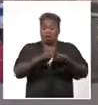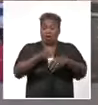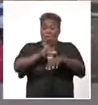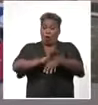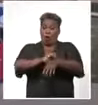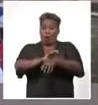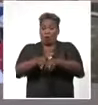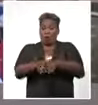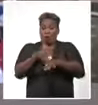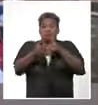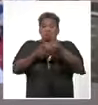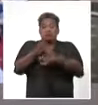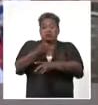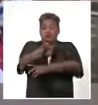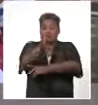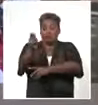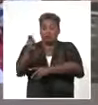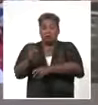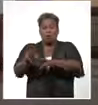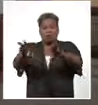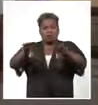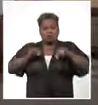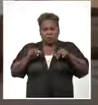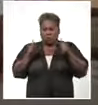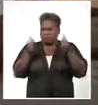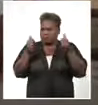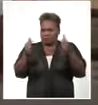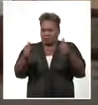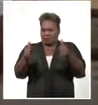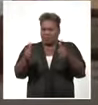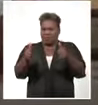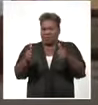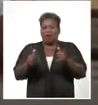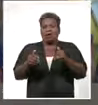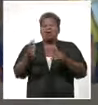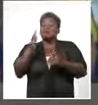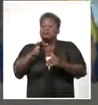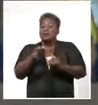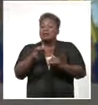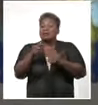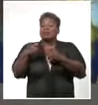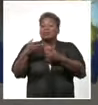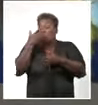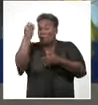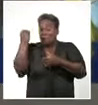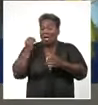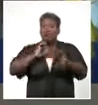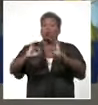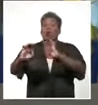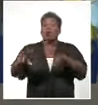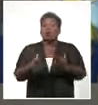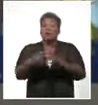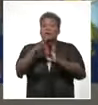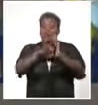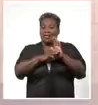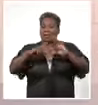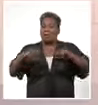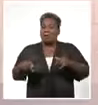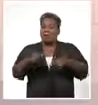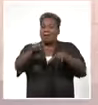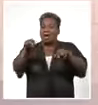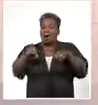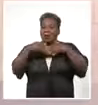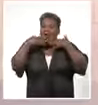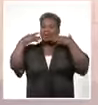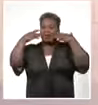El proceso docente educativo se asumirá con la calidad requerida y sin descuidar ningún detalle. Volver a las aulas trajo alegrías sin dudas.